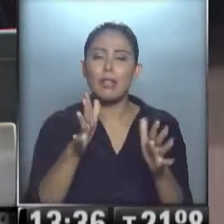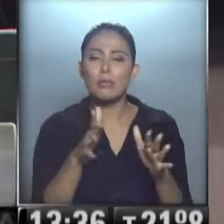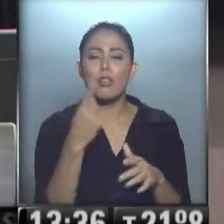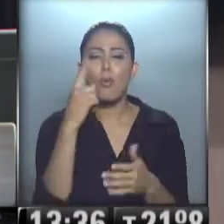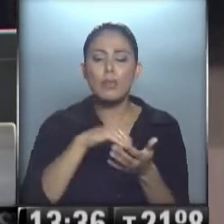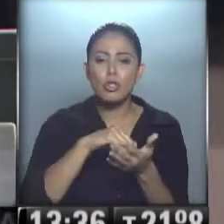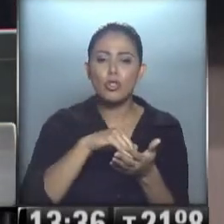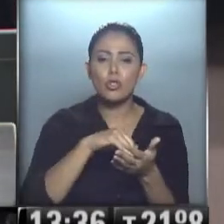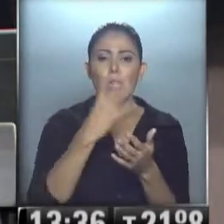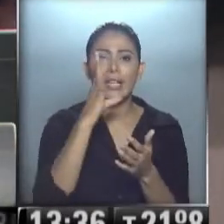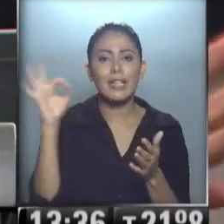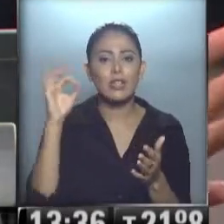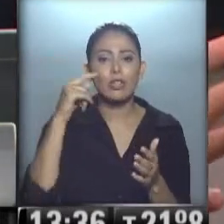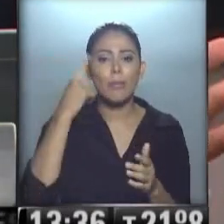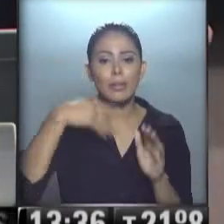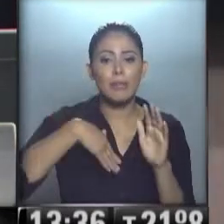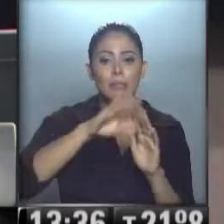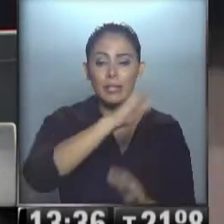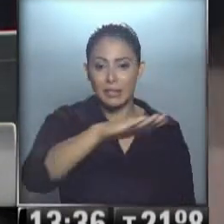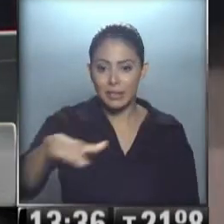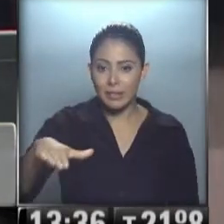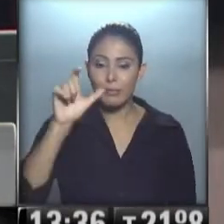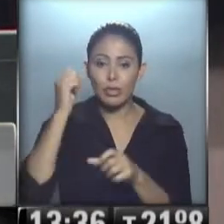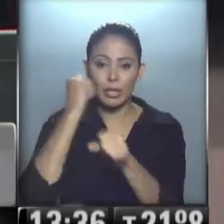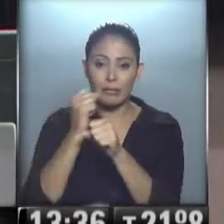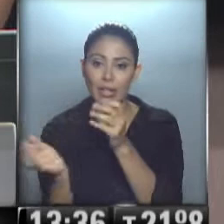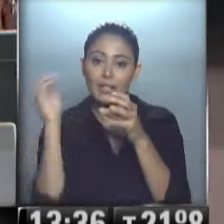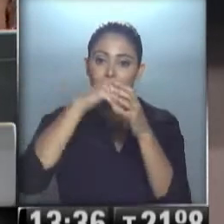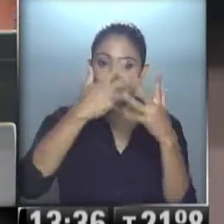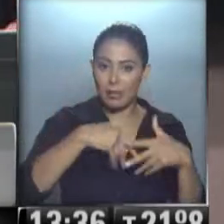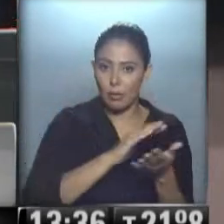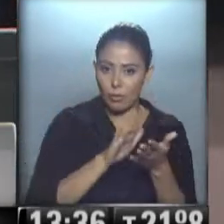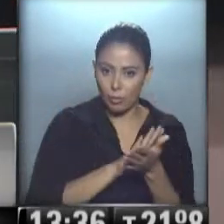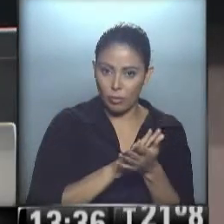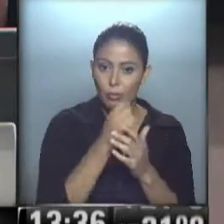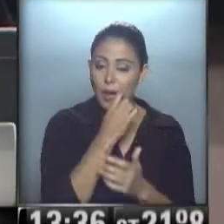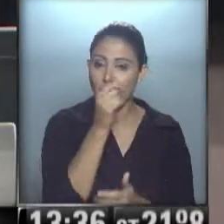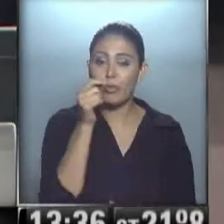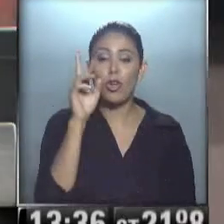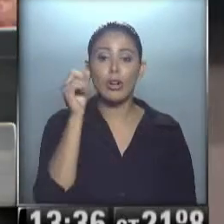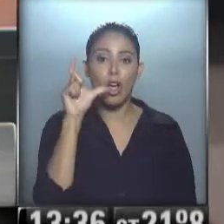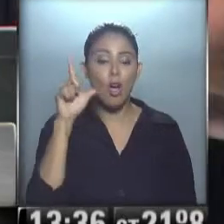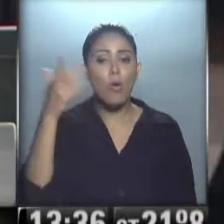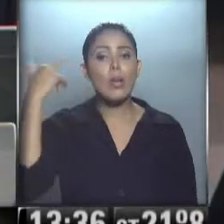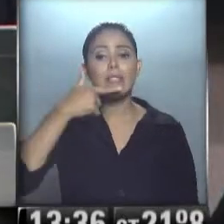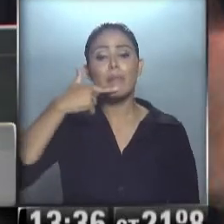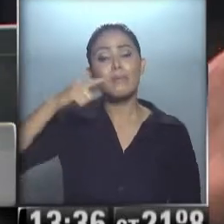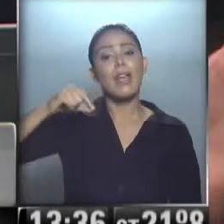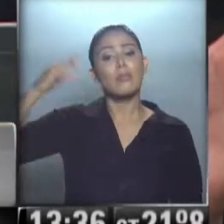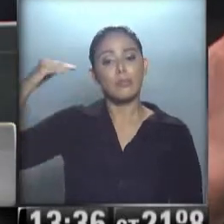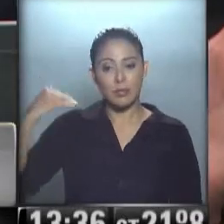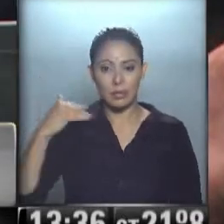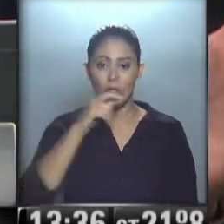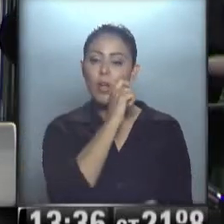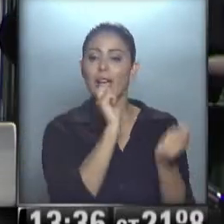un millón y medio de chicos de trabajadores relacionados de dependencia ingresaron al sistema. Fue el caso de Raúl, a partir de septiembre del año anterior, con la